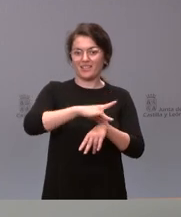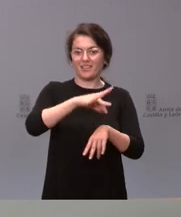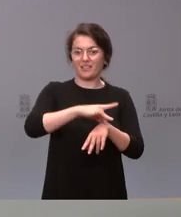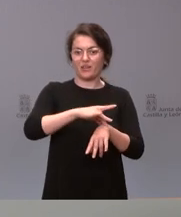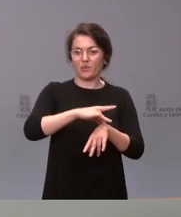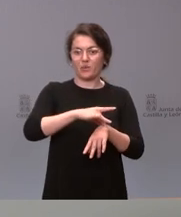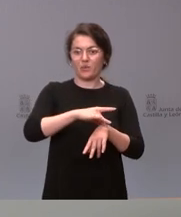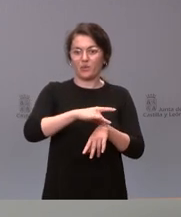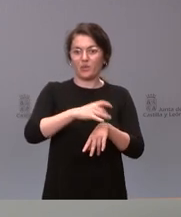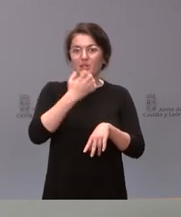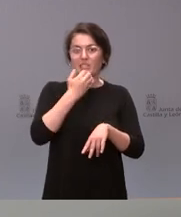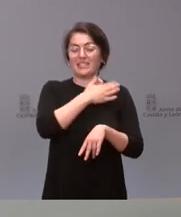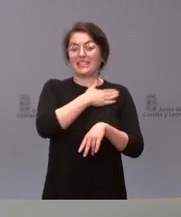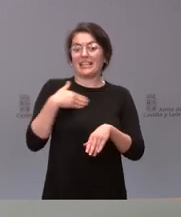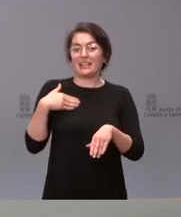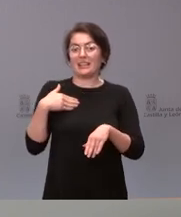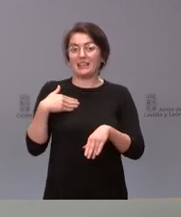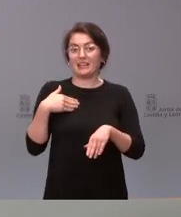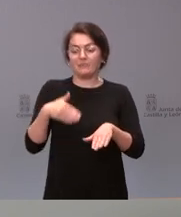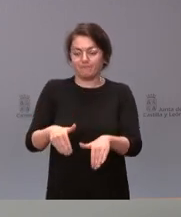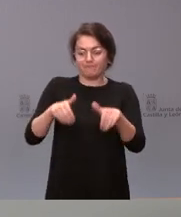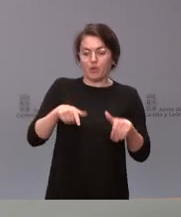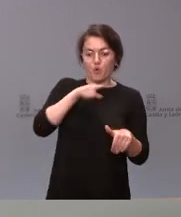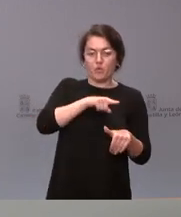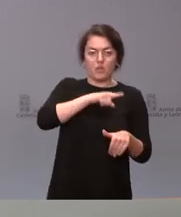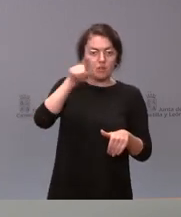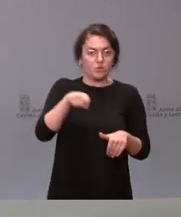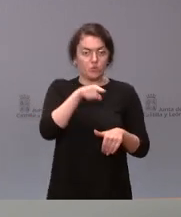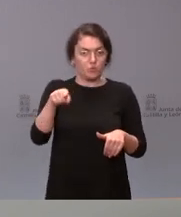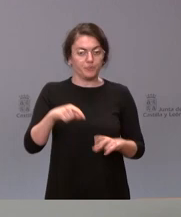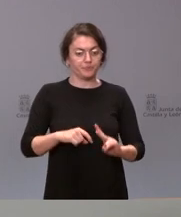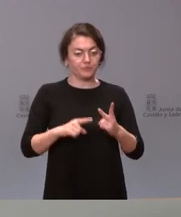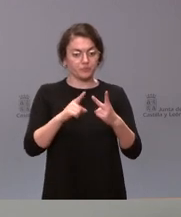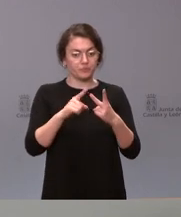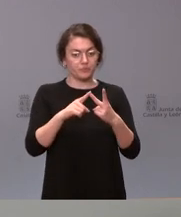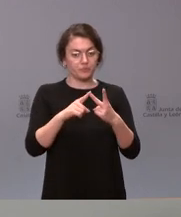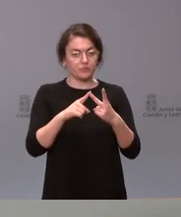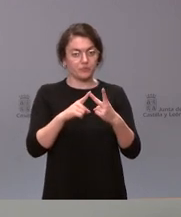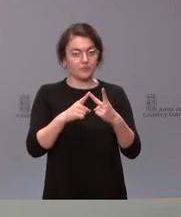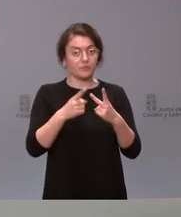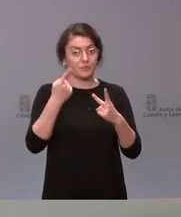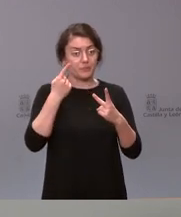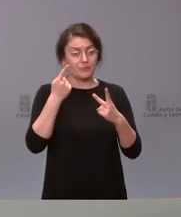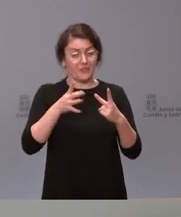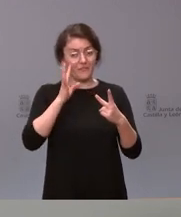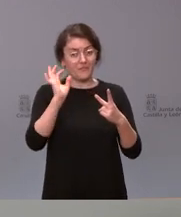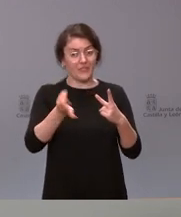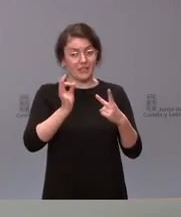ejercicio personal a su derecho a la objeción de conciencia. Y, en segundo, en los asuntos, es verdad que es una cuestión